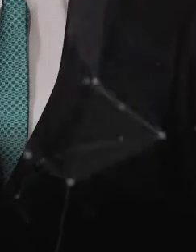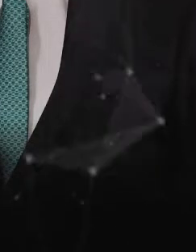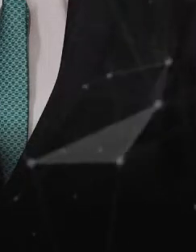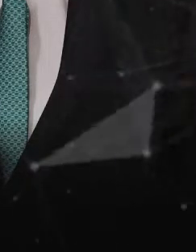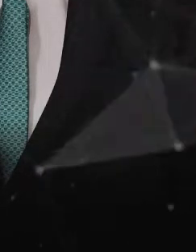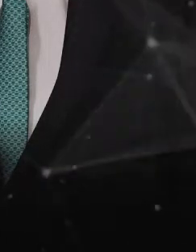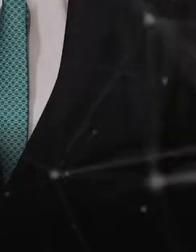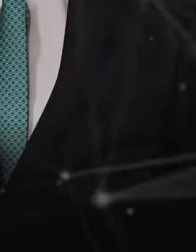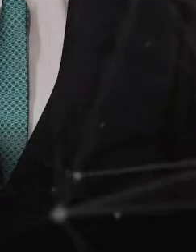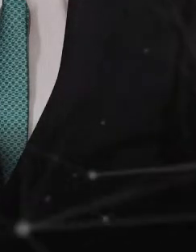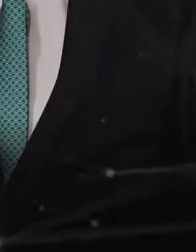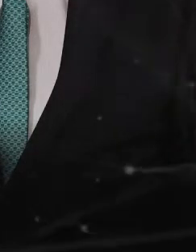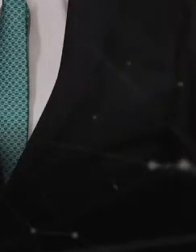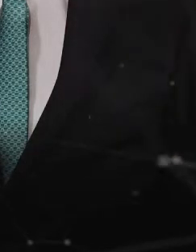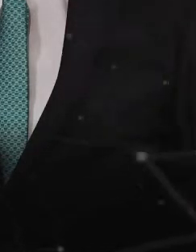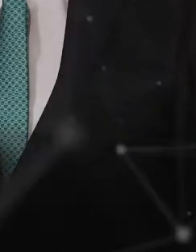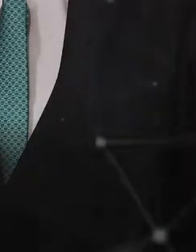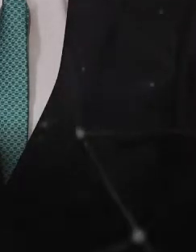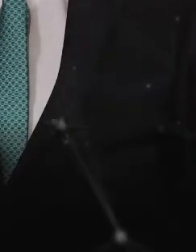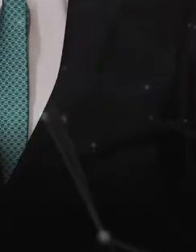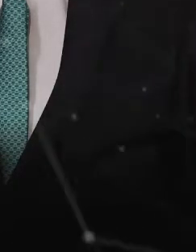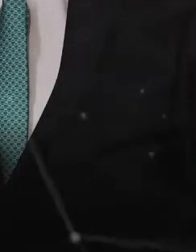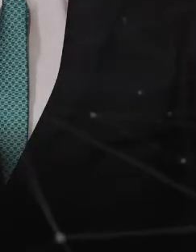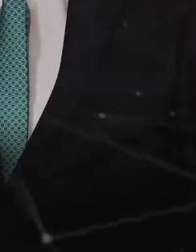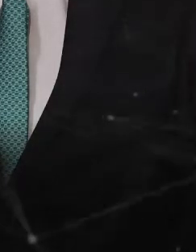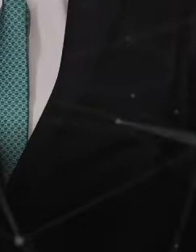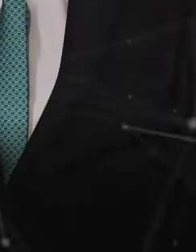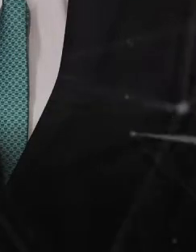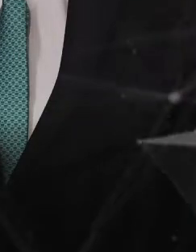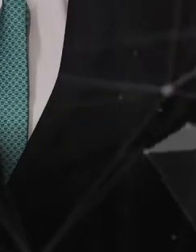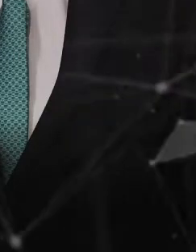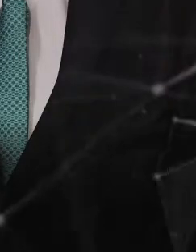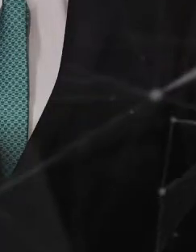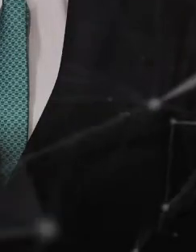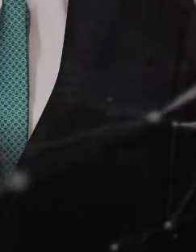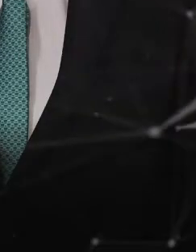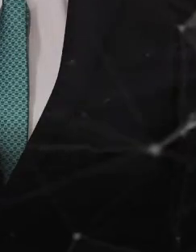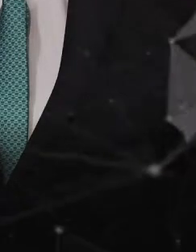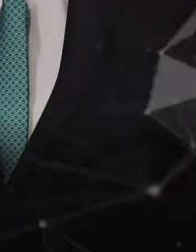El día de hoy el presidente Andrés Manuel López Obrador